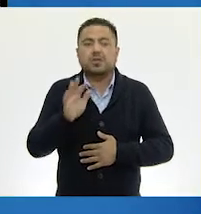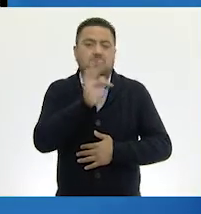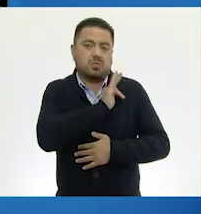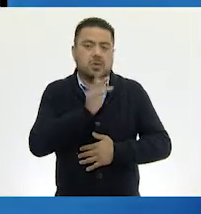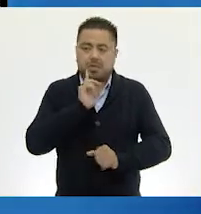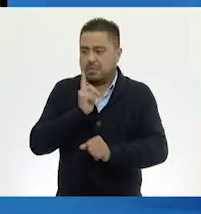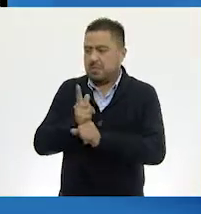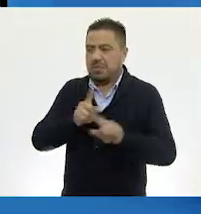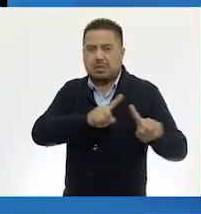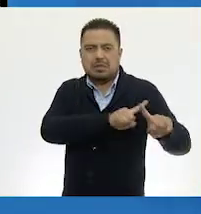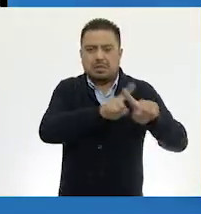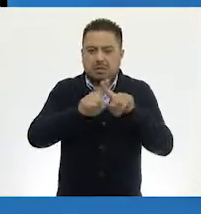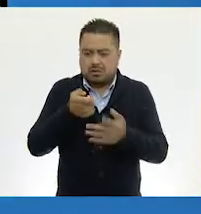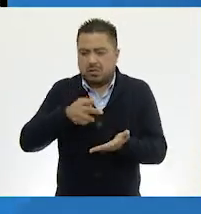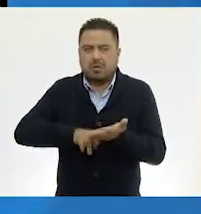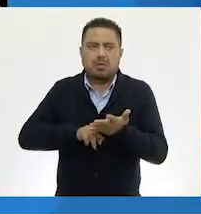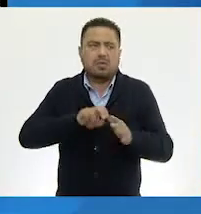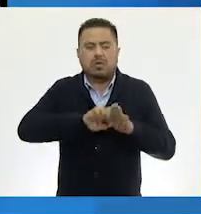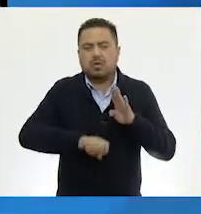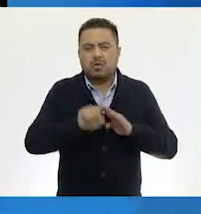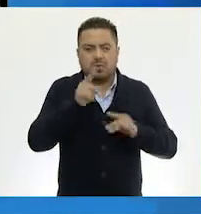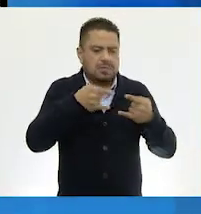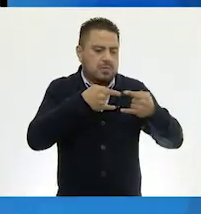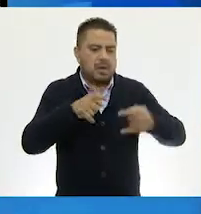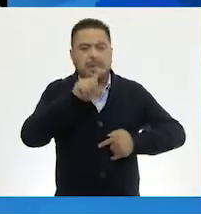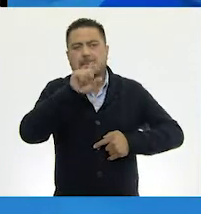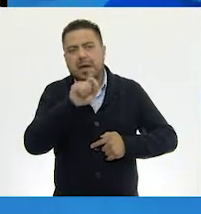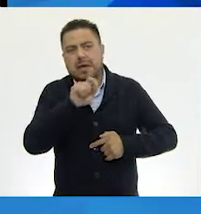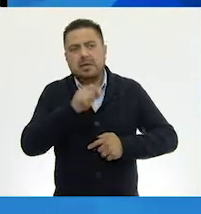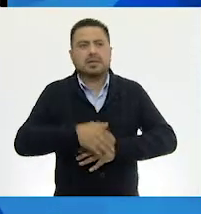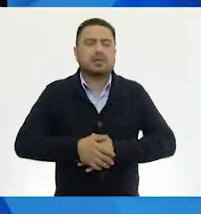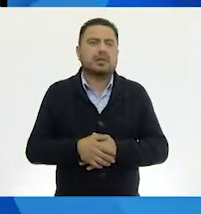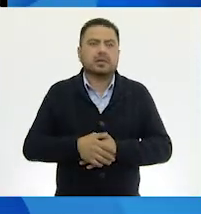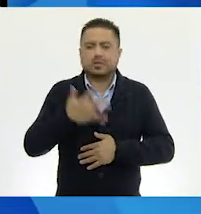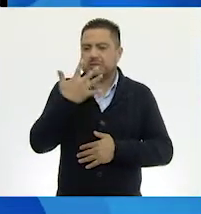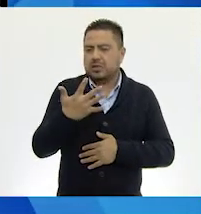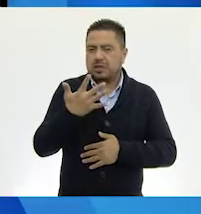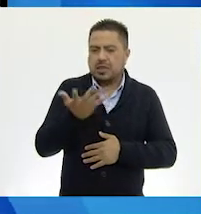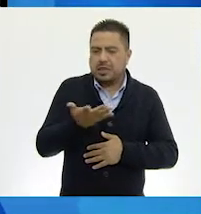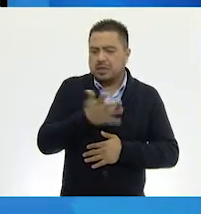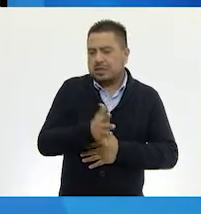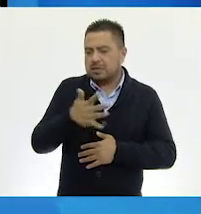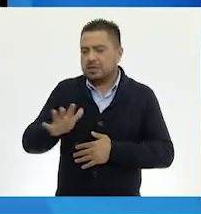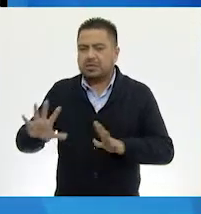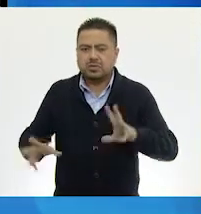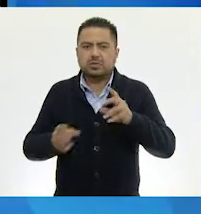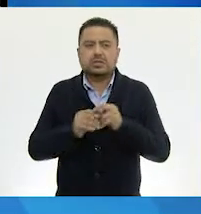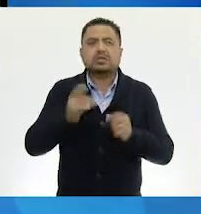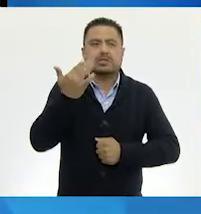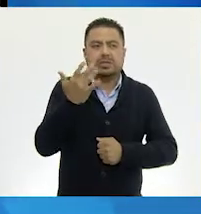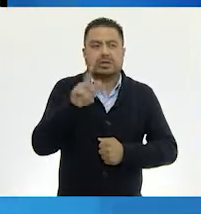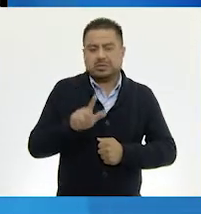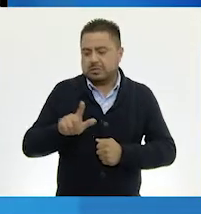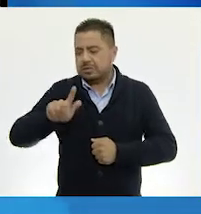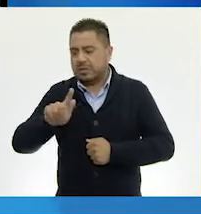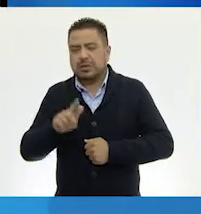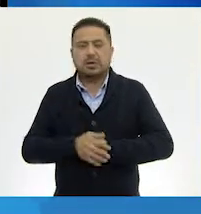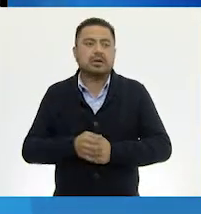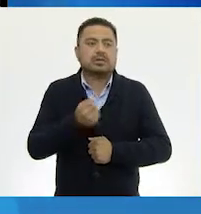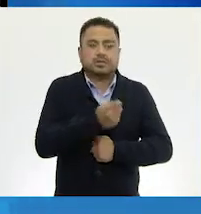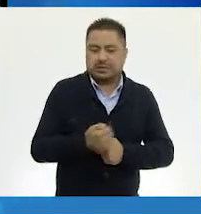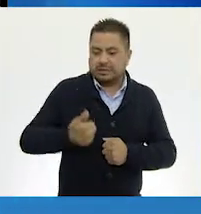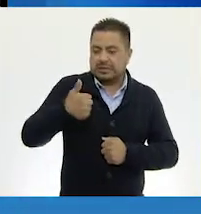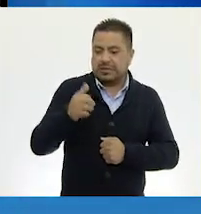podemos ver diferentes cantidades, Por ejemplo, un billete de 20, ya son 20. 5 monedas de 10 pesos son 50, llevaríamos 70. 6